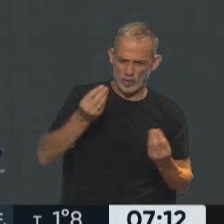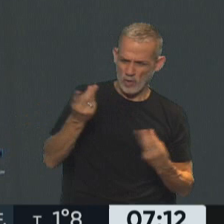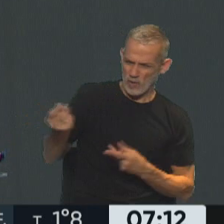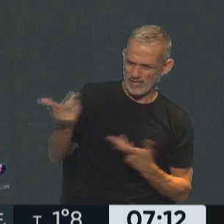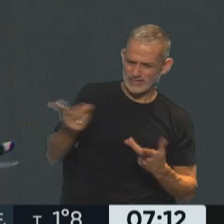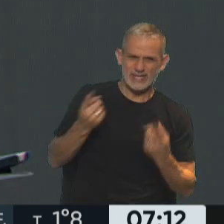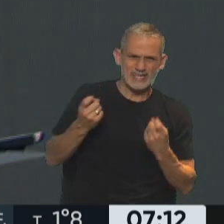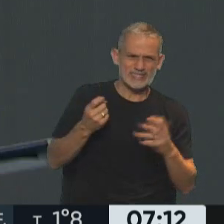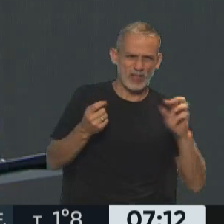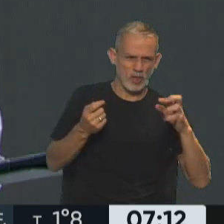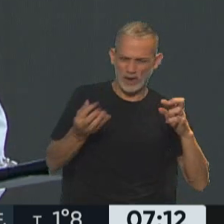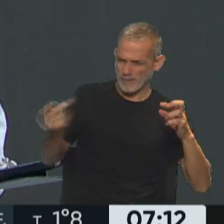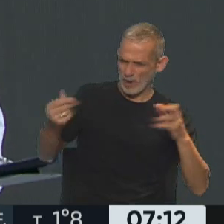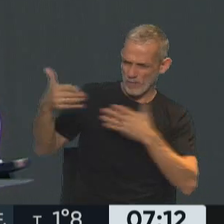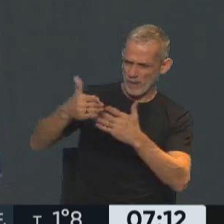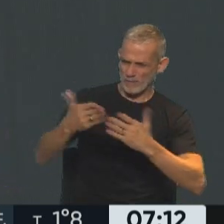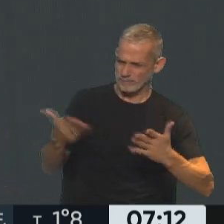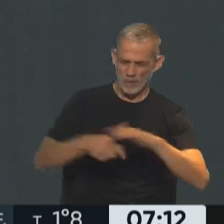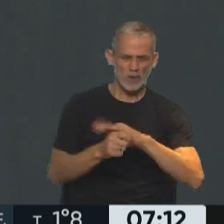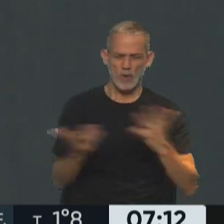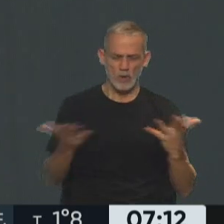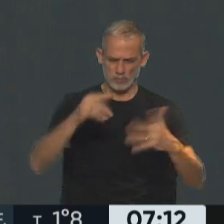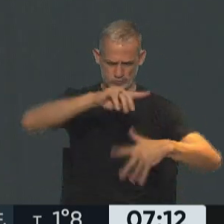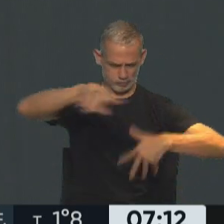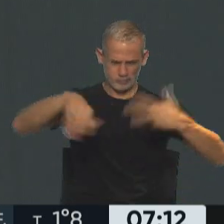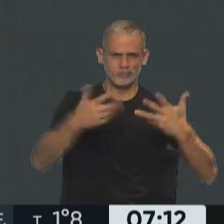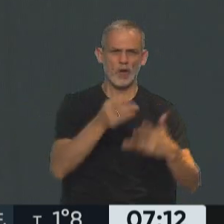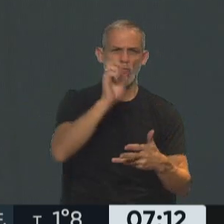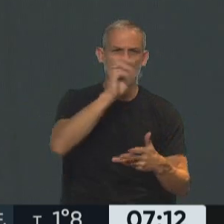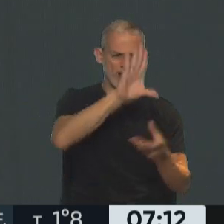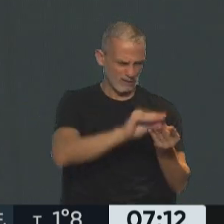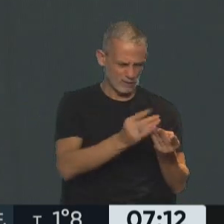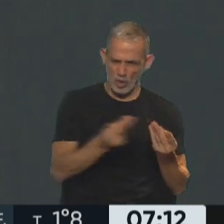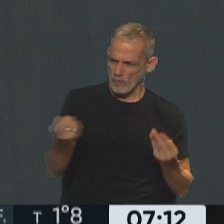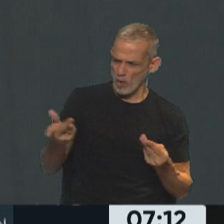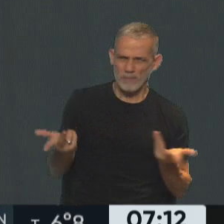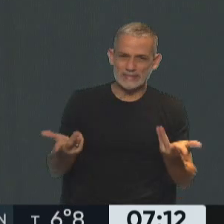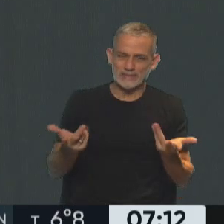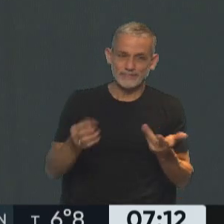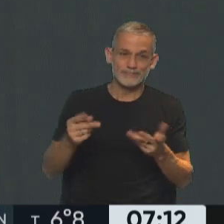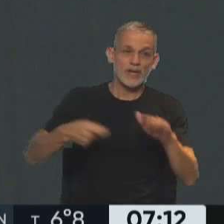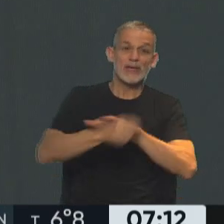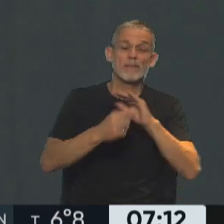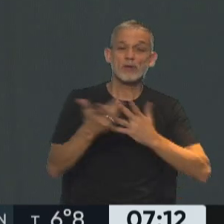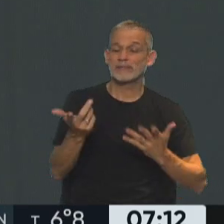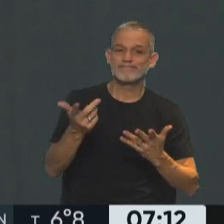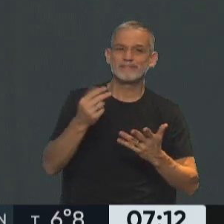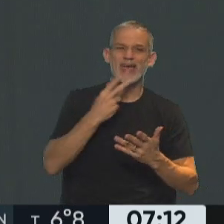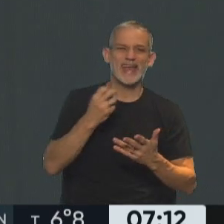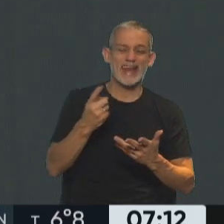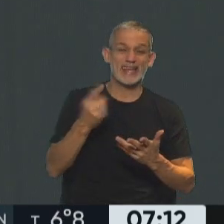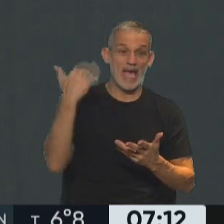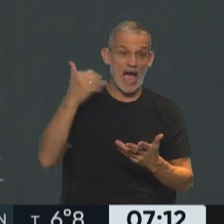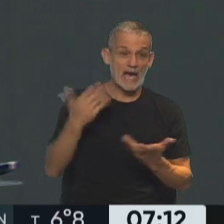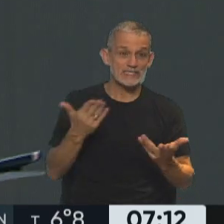Necesitas dólares. Entonces ese es otro tema también. Argentina tiene pocos dólares. Lo que está aumentando las importaciones de energía, ayer salió el